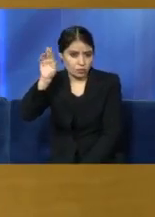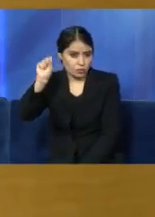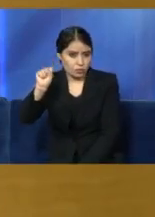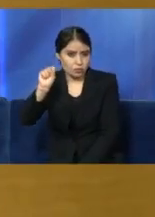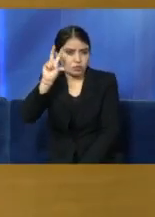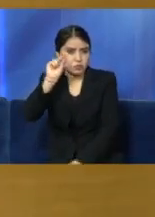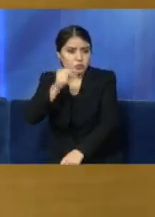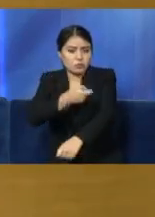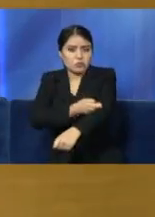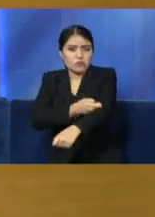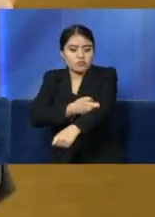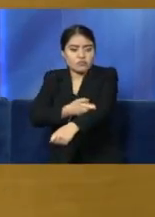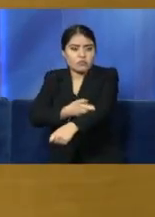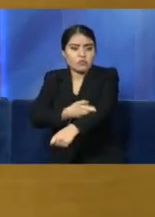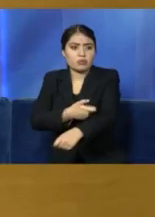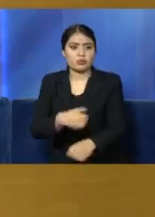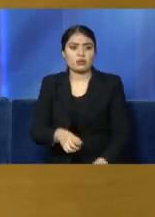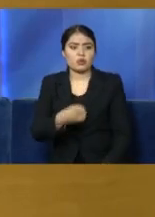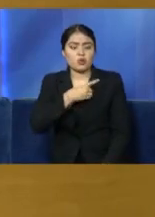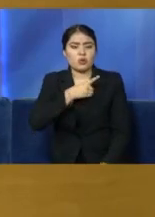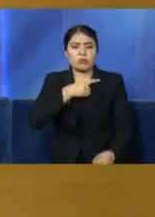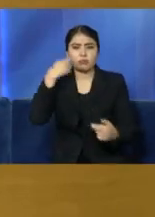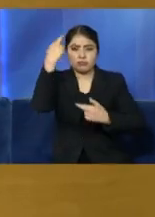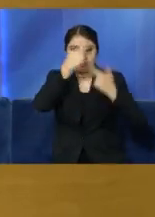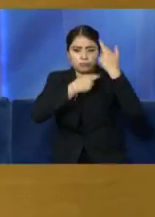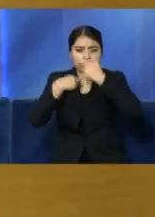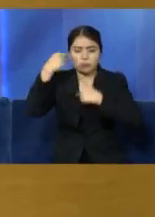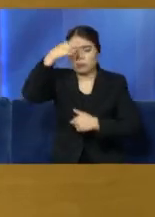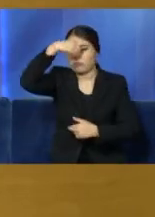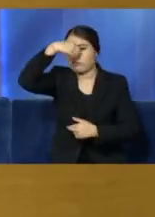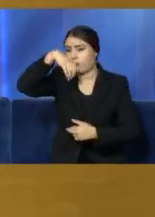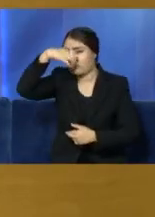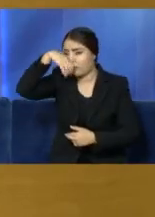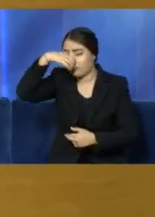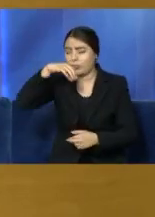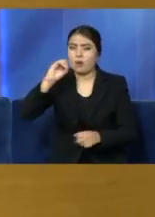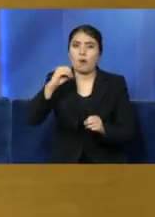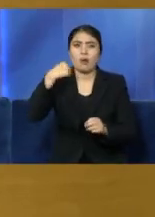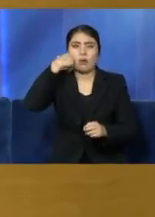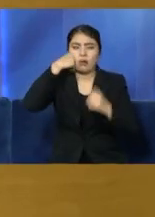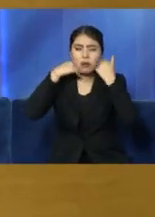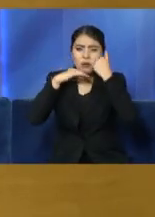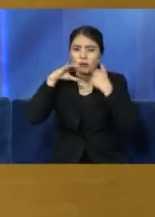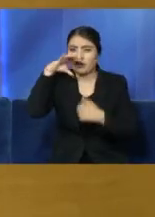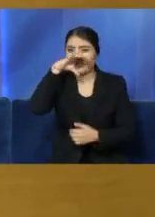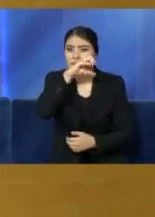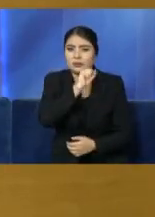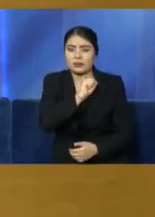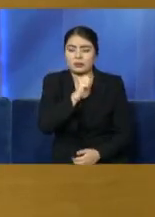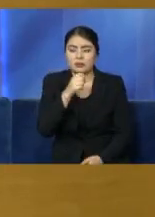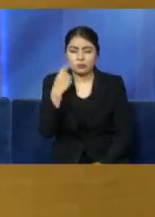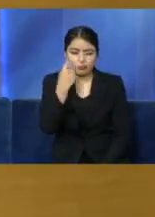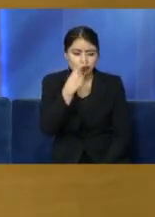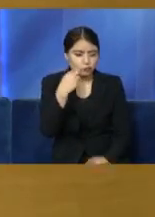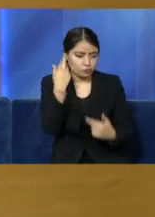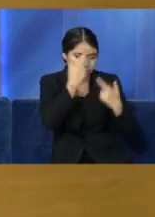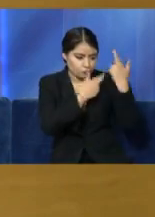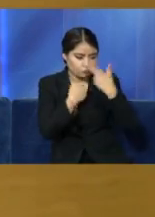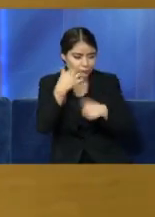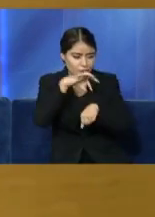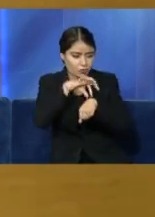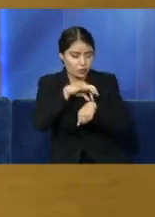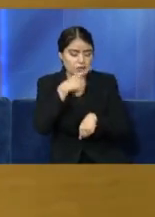mucosa, sino que me revisan los síntomas y si ellos consideran que soy candidato a